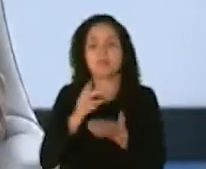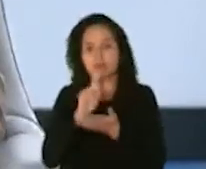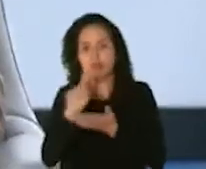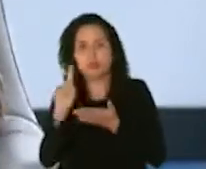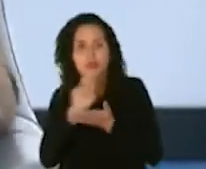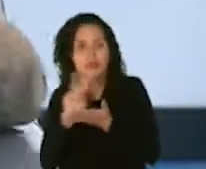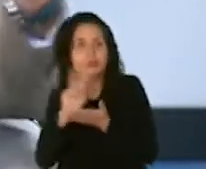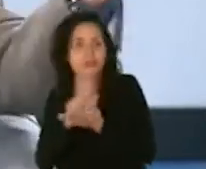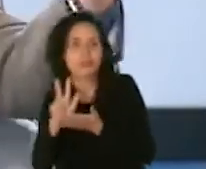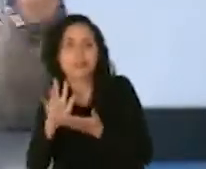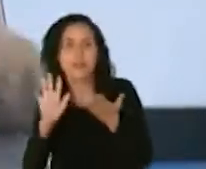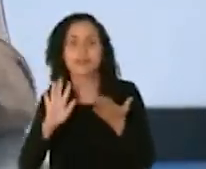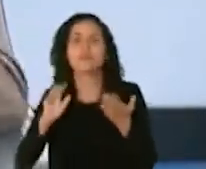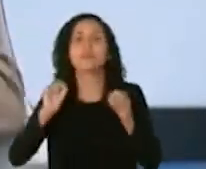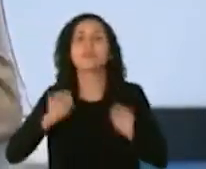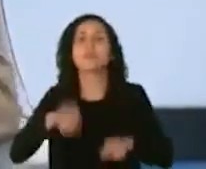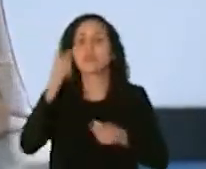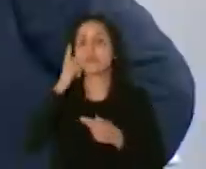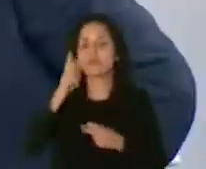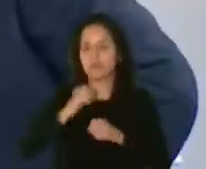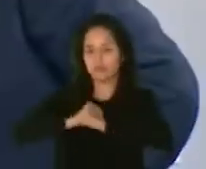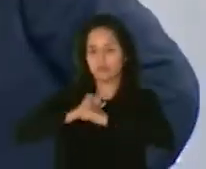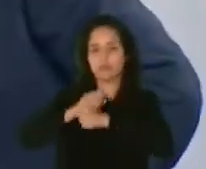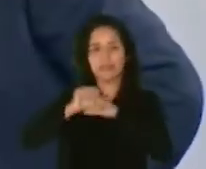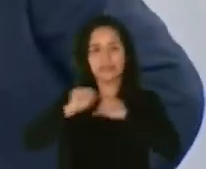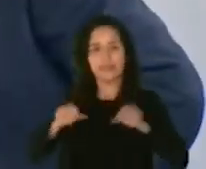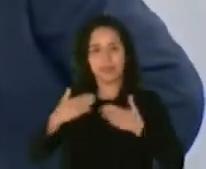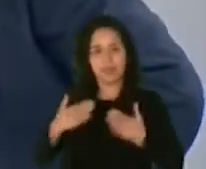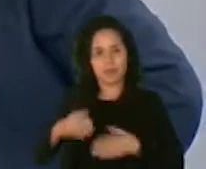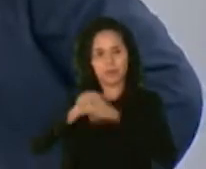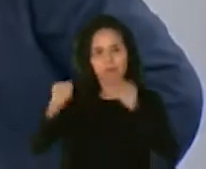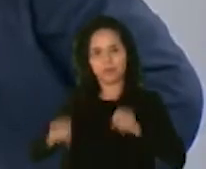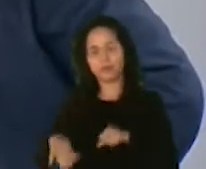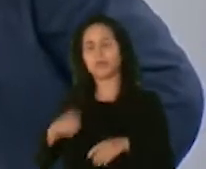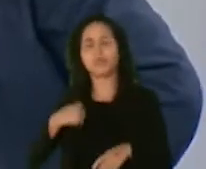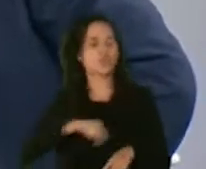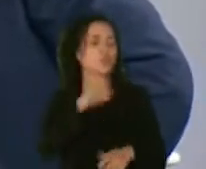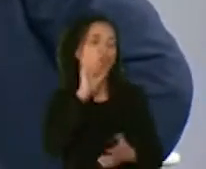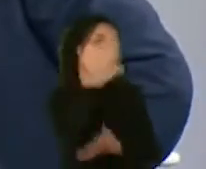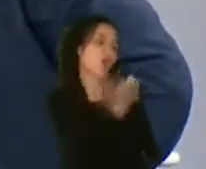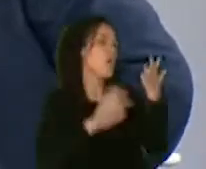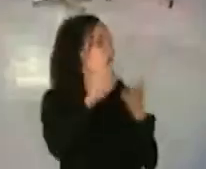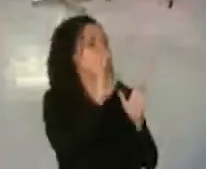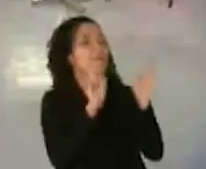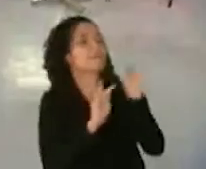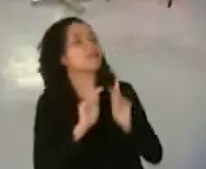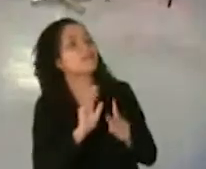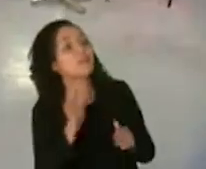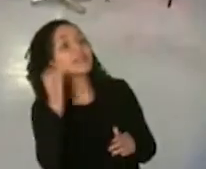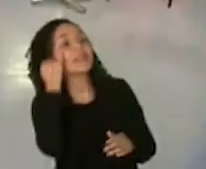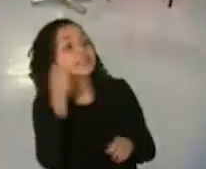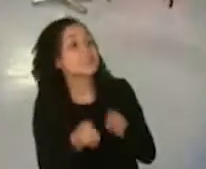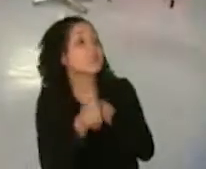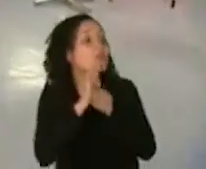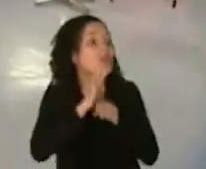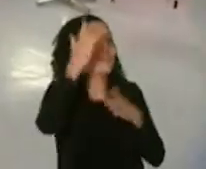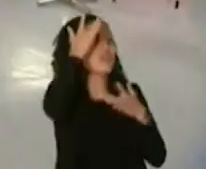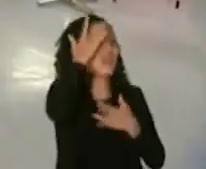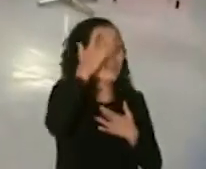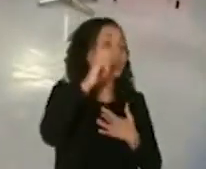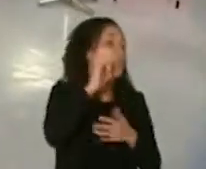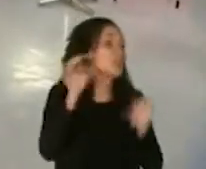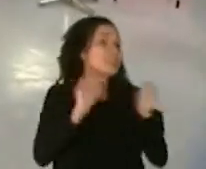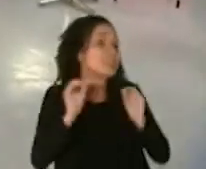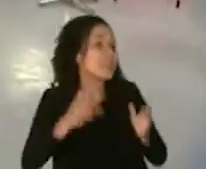lo puede inclusive ayudar porque esto es una fase prolongada porque no vamos a complicarnos la vida con que la gente como es asintomático para muchas personas no nos vamos a